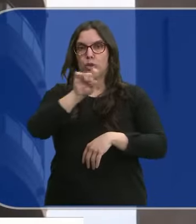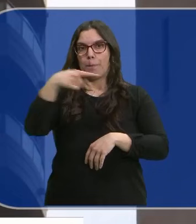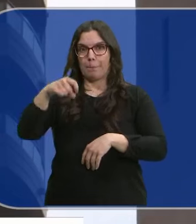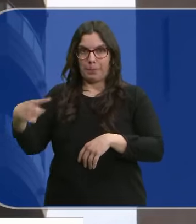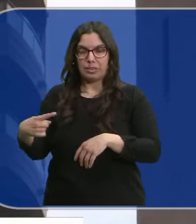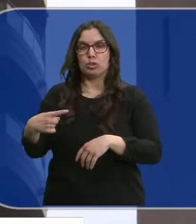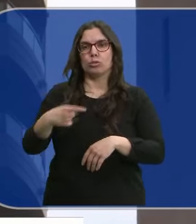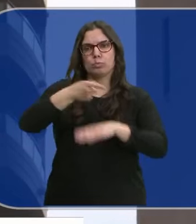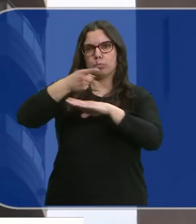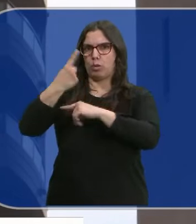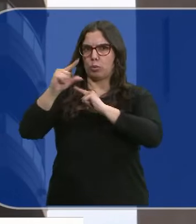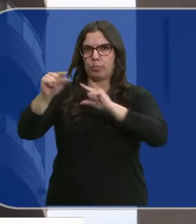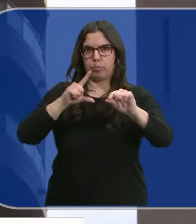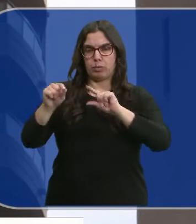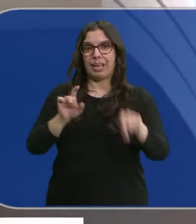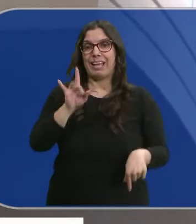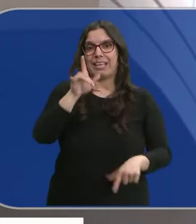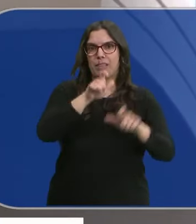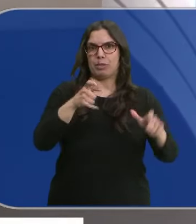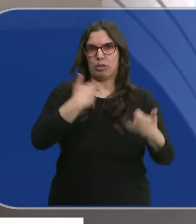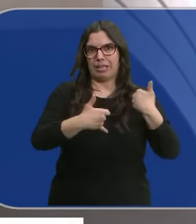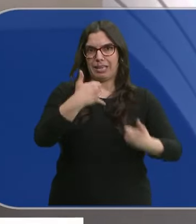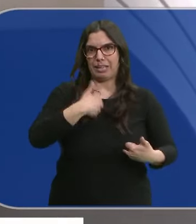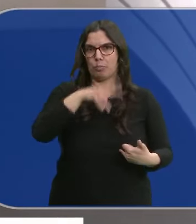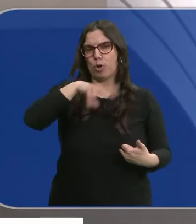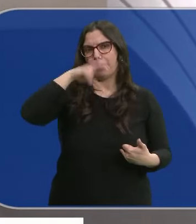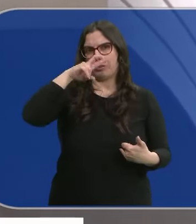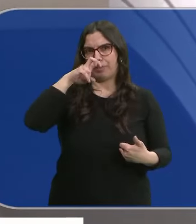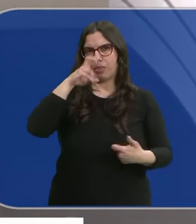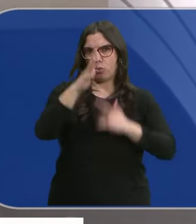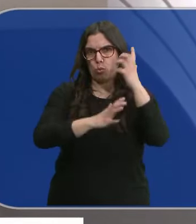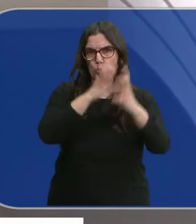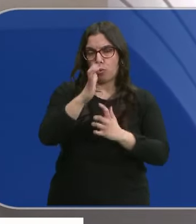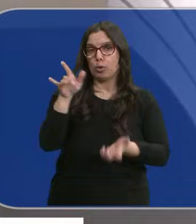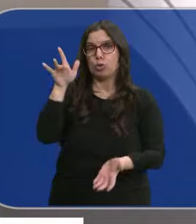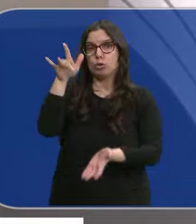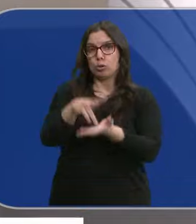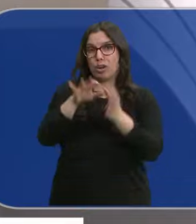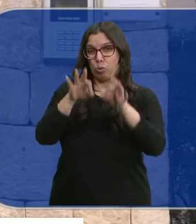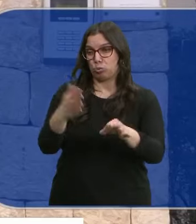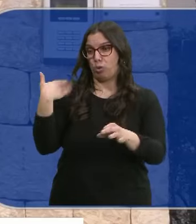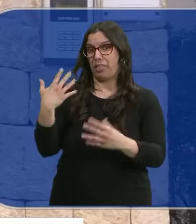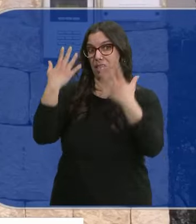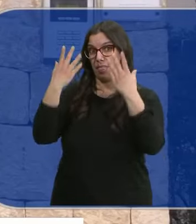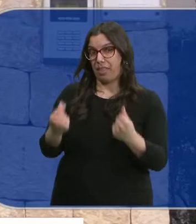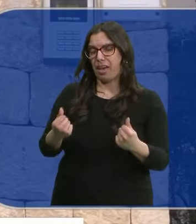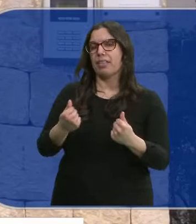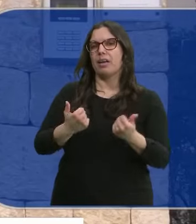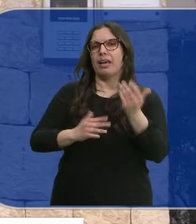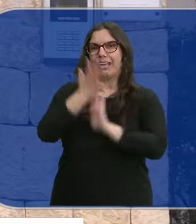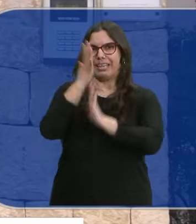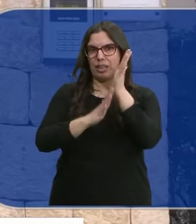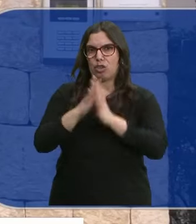evacuar a un centenar de vecinos. Los 15 han resultado heridos por inhalación de humo. El suceso ha ocurrido 10 días después del grave